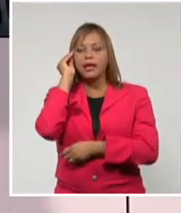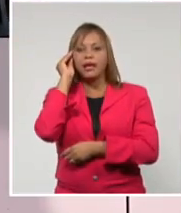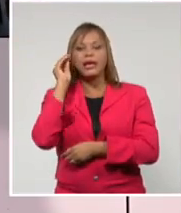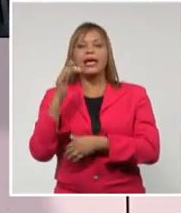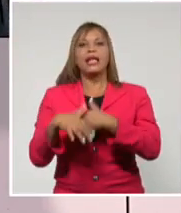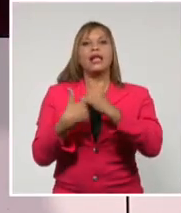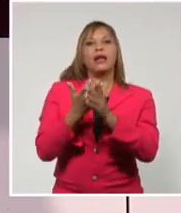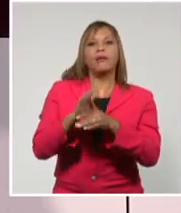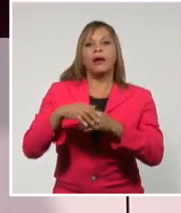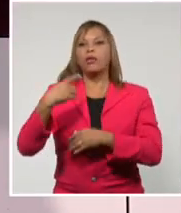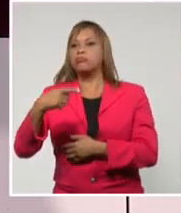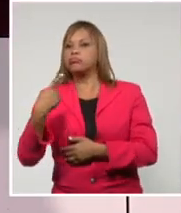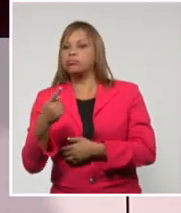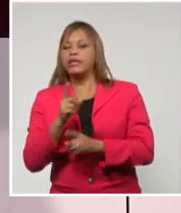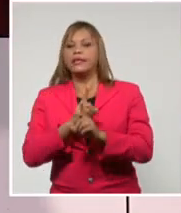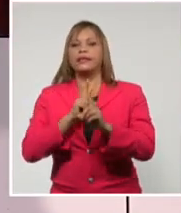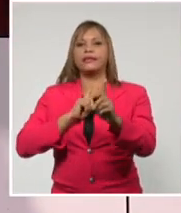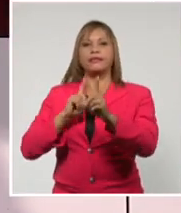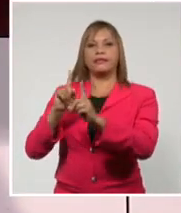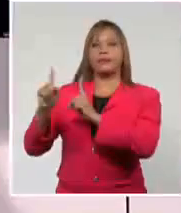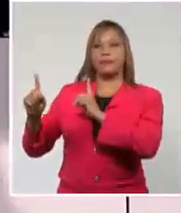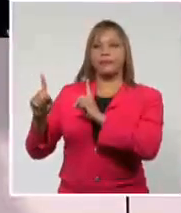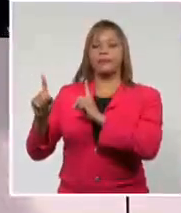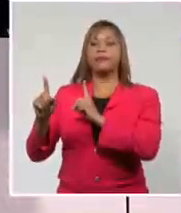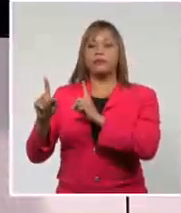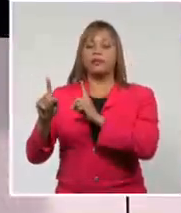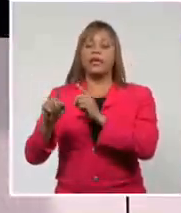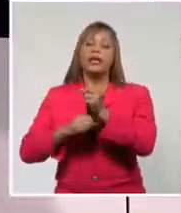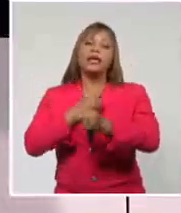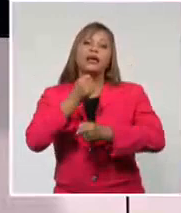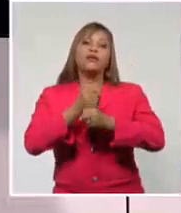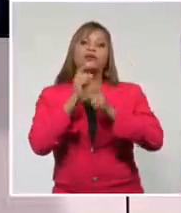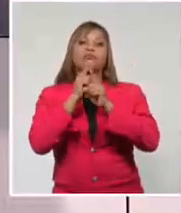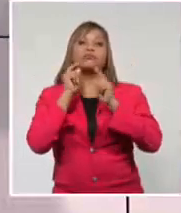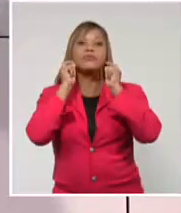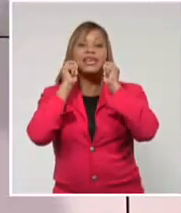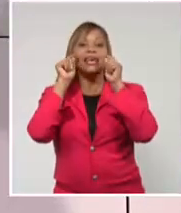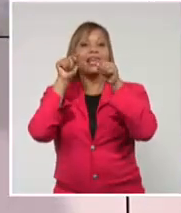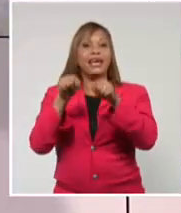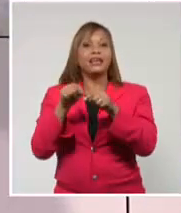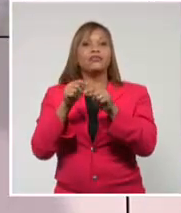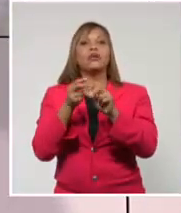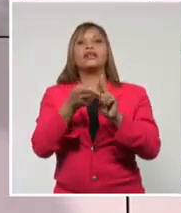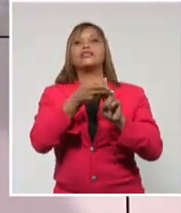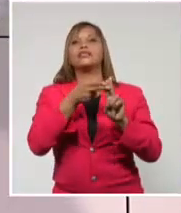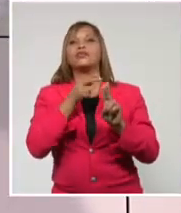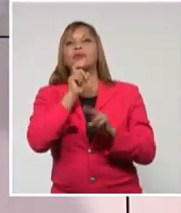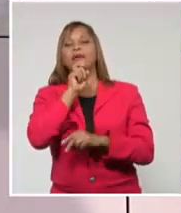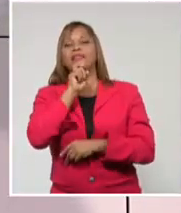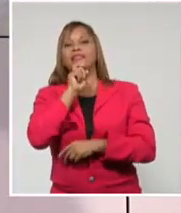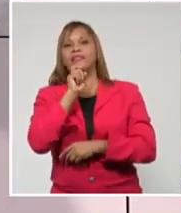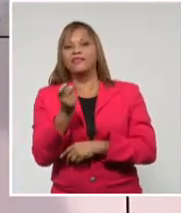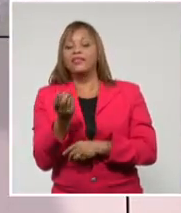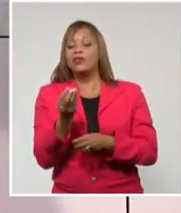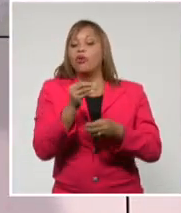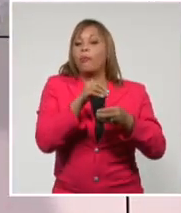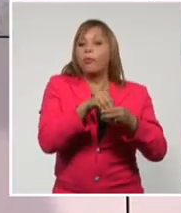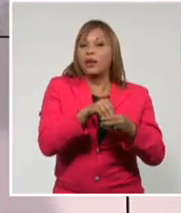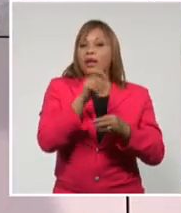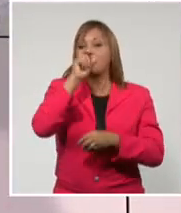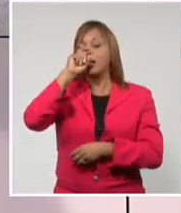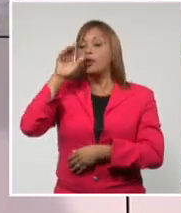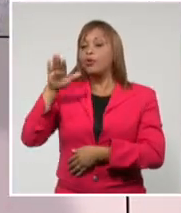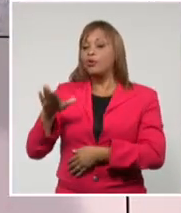constante de las manos y el distanciamiento social. Esto último, no lo dudo, será la asignatura más compleja de incorporarles, sobre todo a nuestros niños,